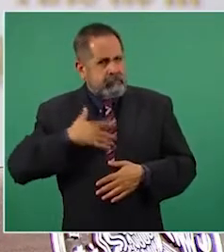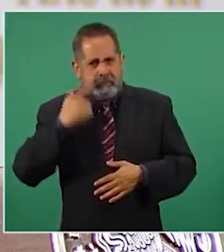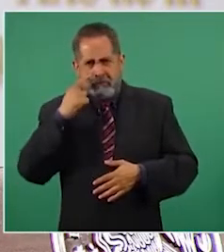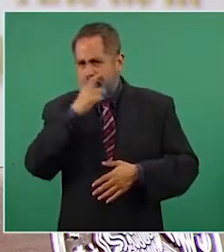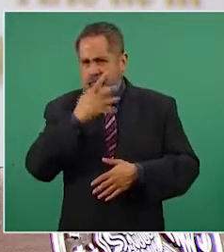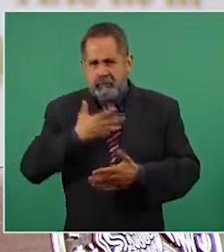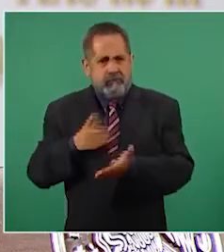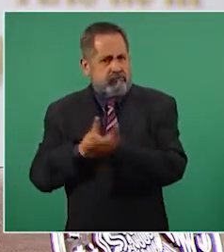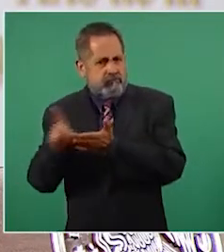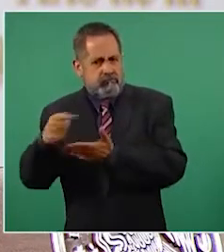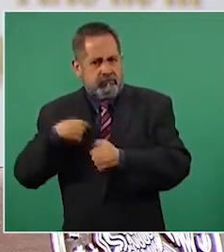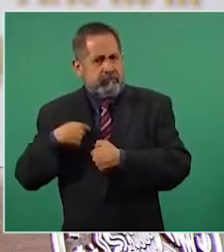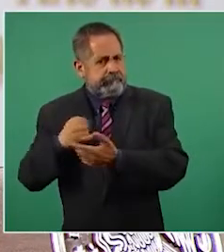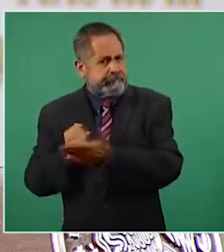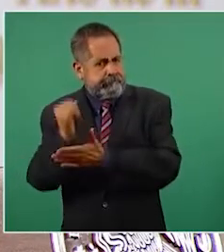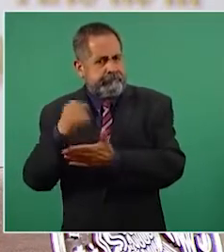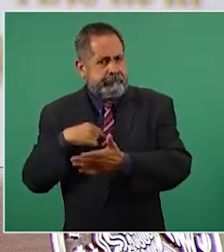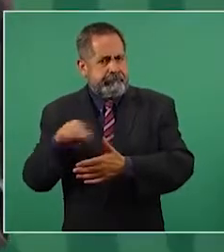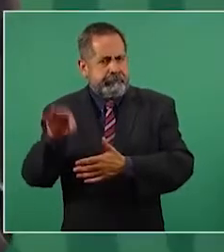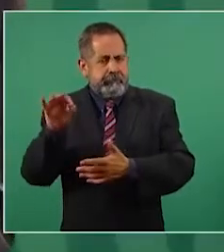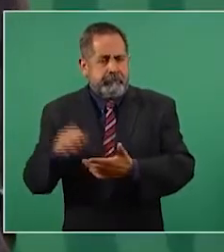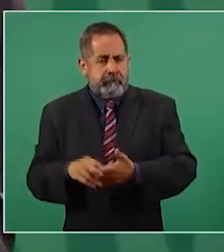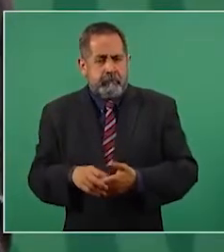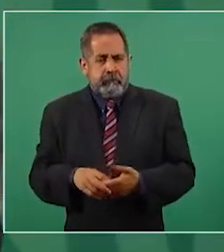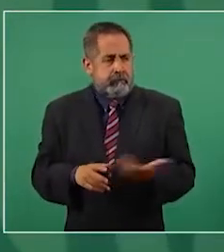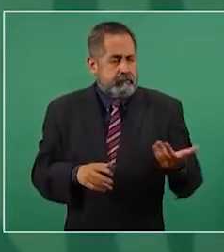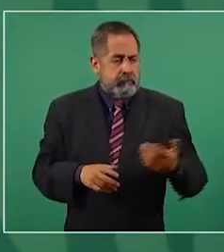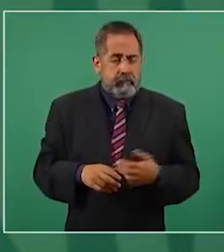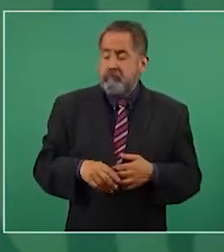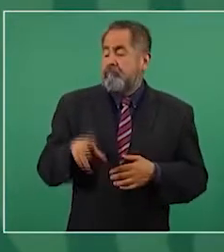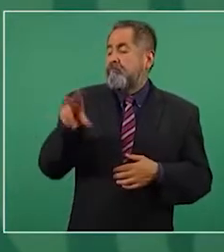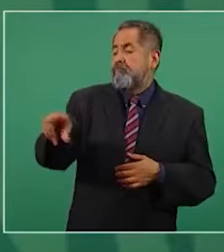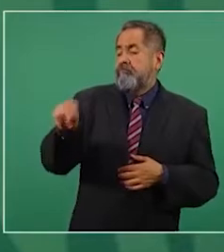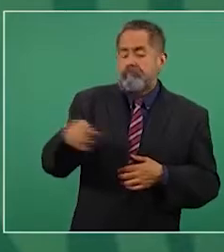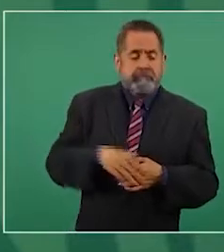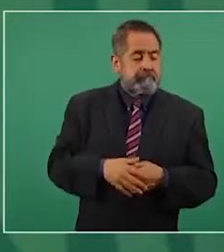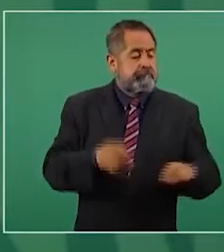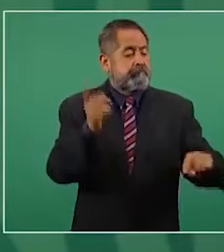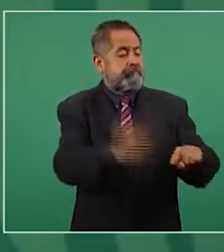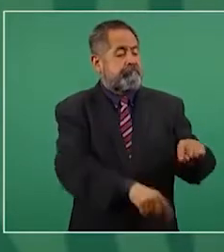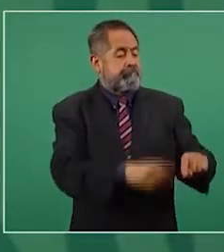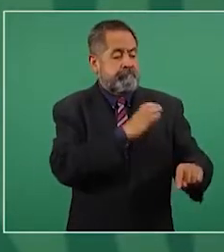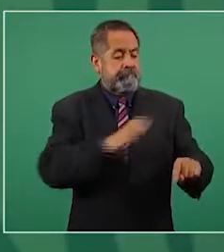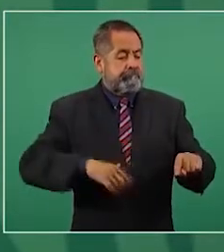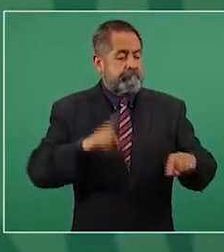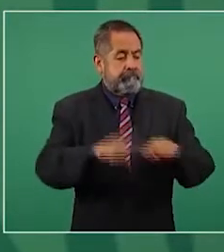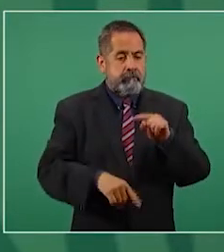no existen elementos,